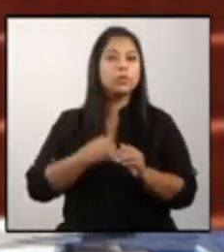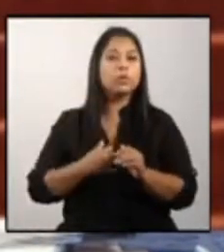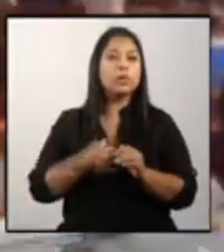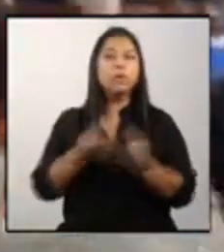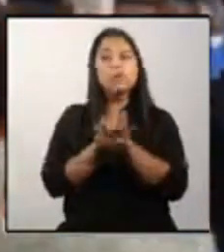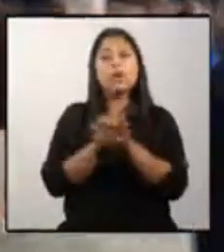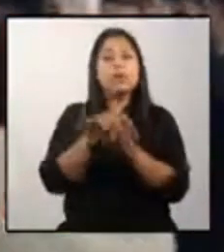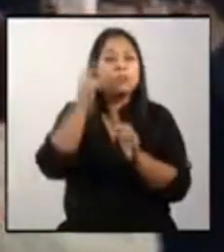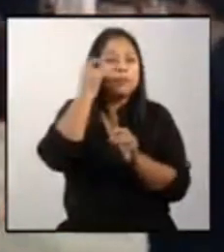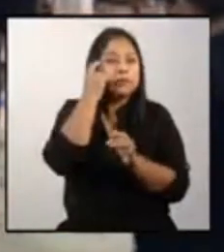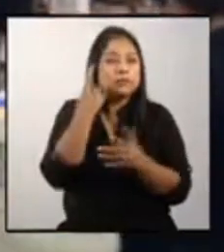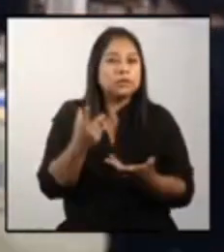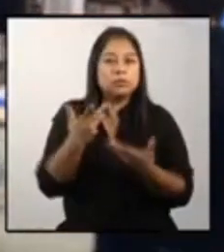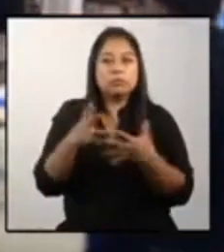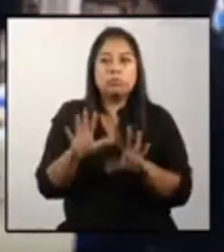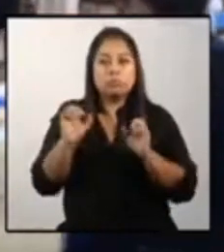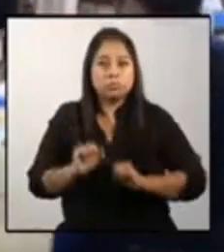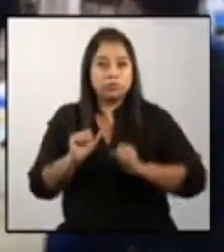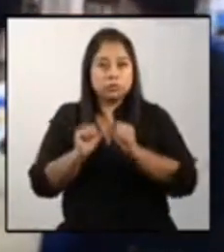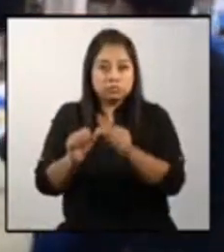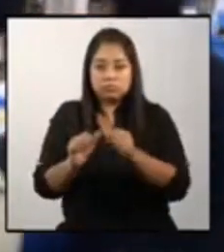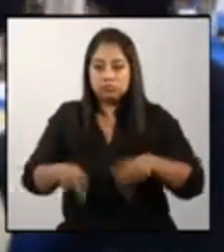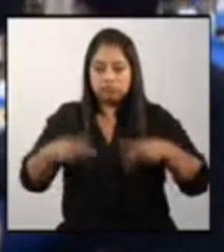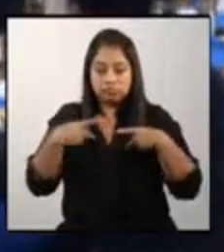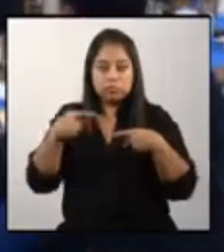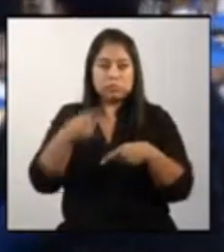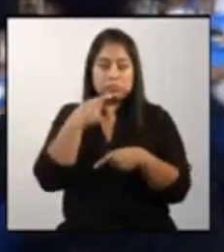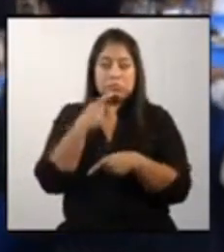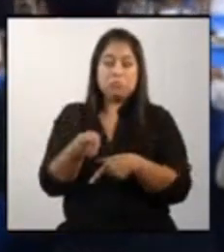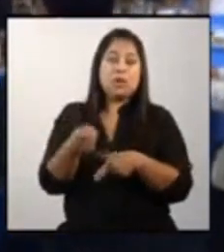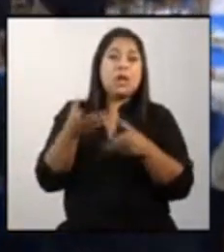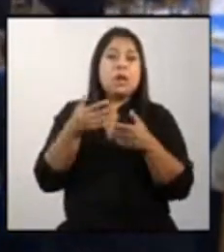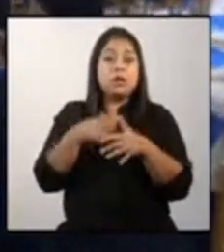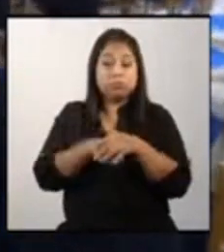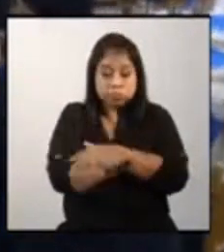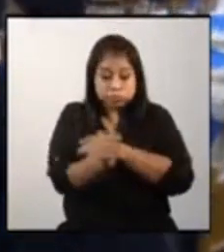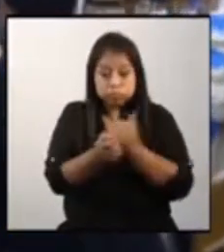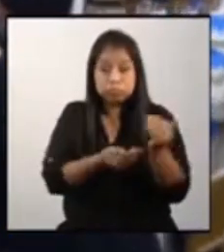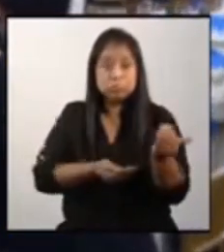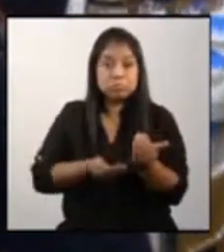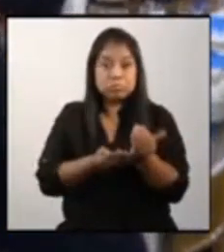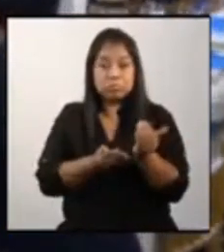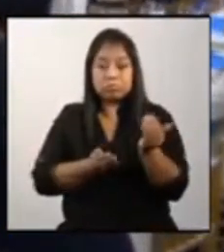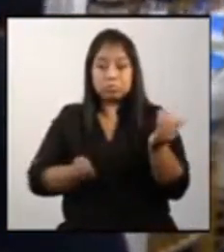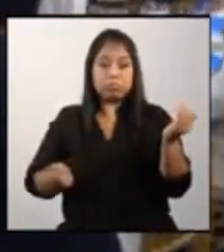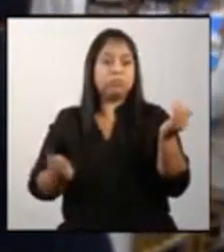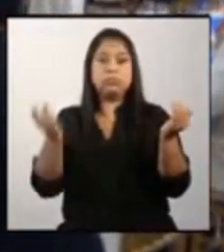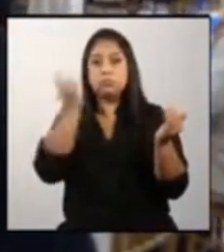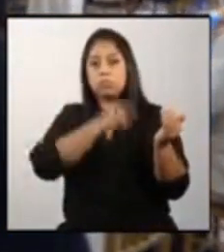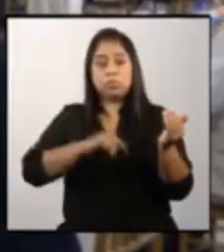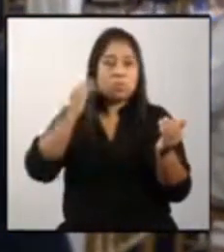que seguir viviendo en un país en el que se condena a los niños a tener limitadas sus